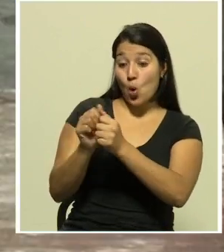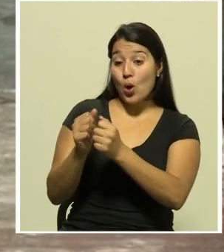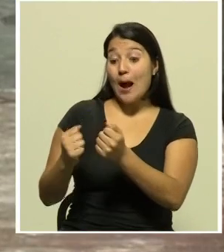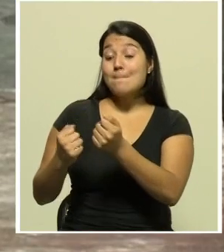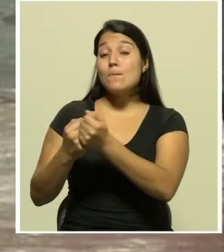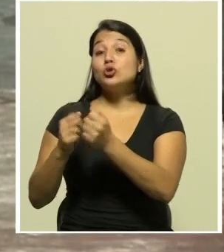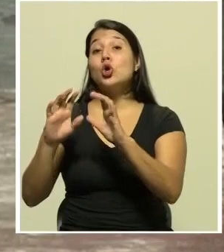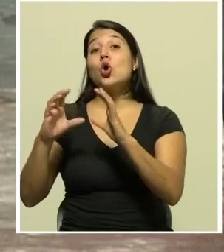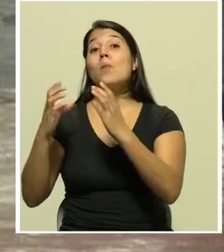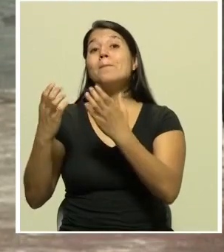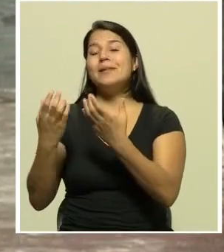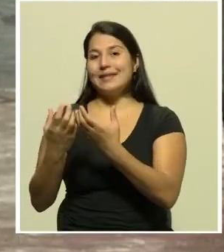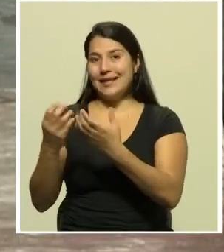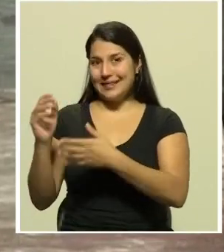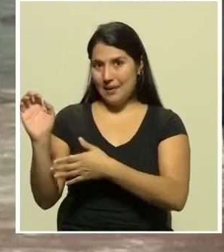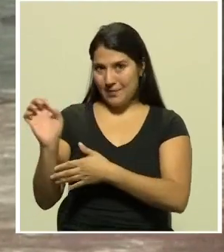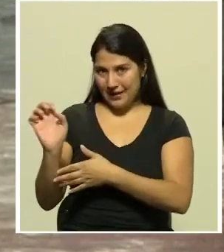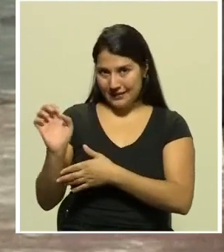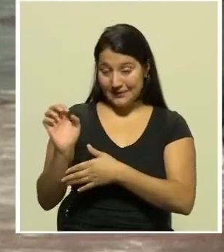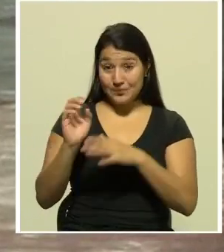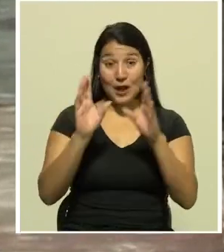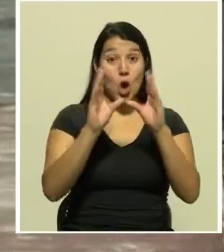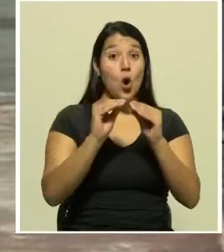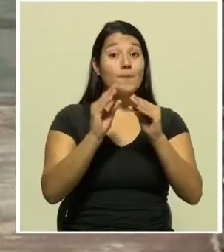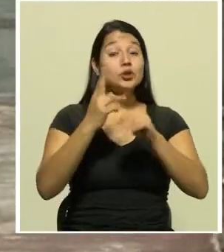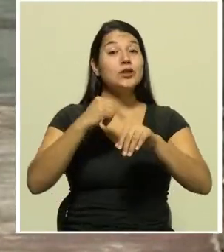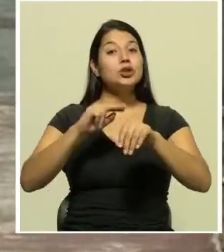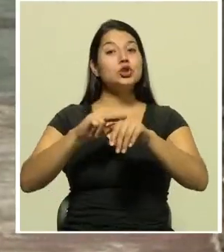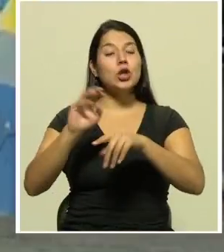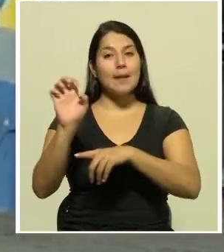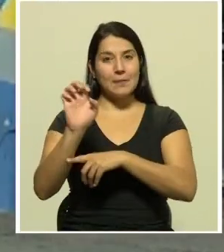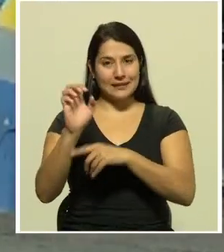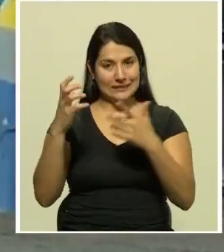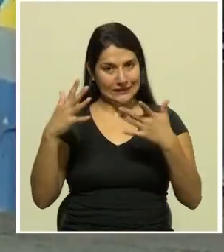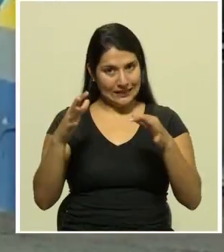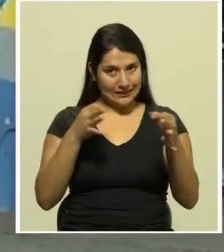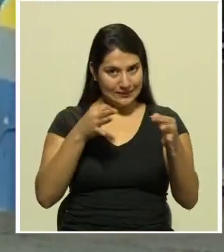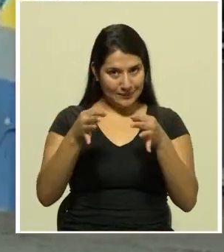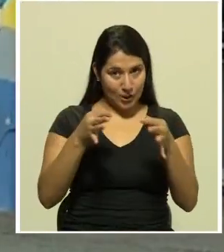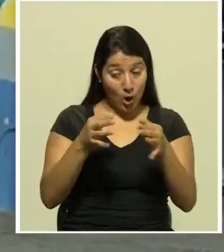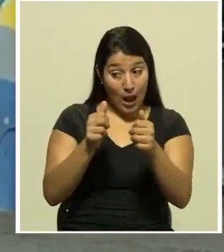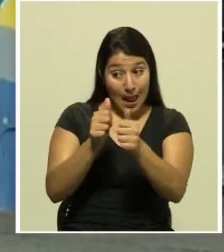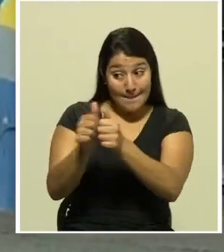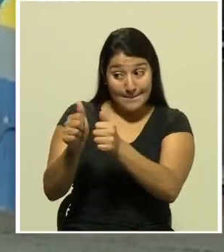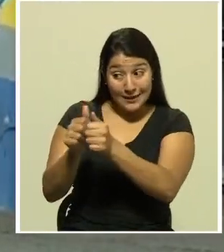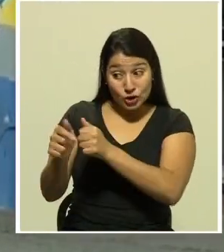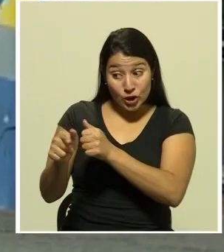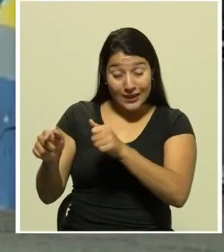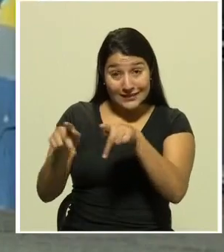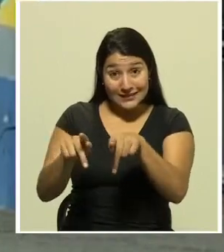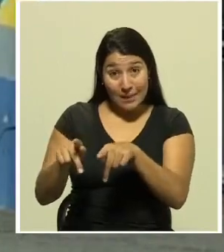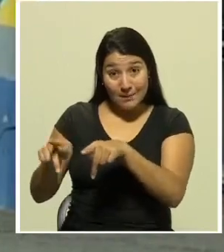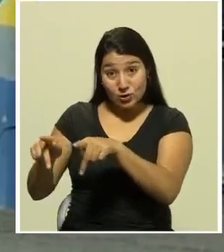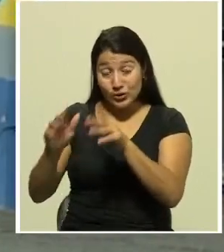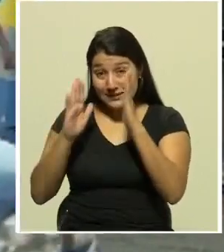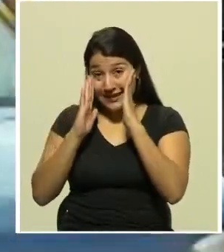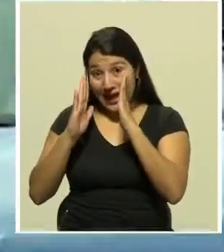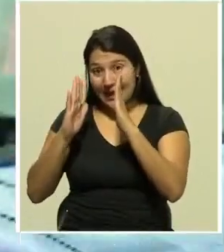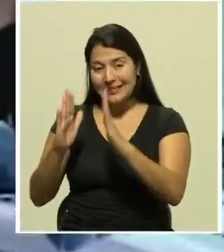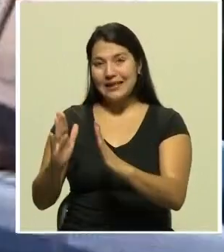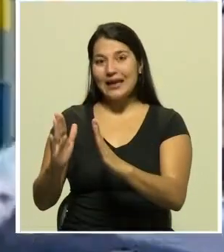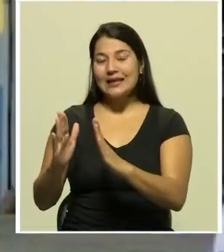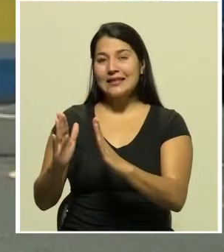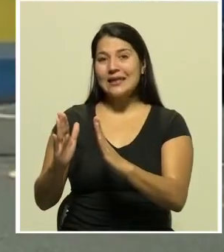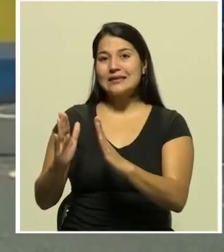En este caso, en específico, la Comisión Nacional de Emergencias explicó que la mayoría de personas atendidas en este centro son las que